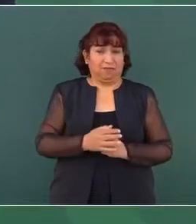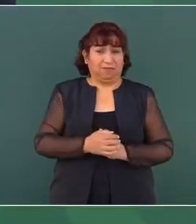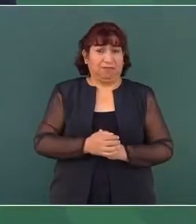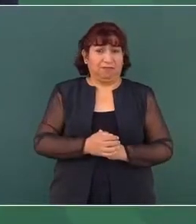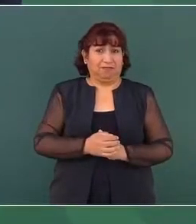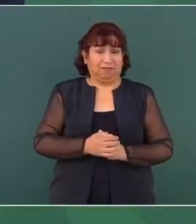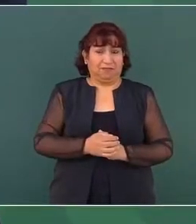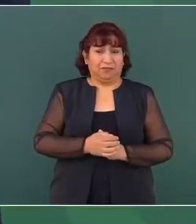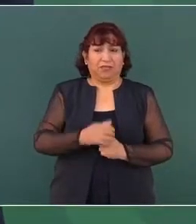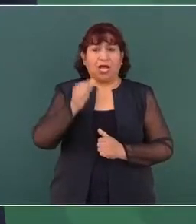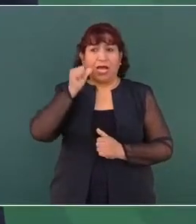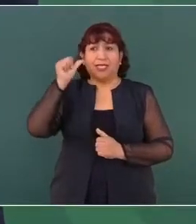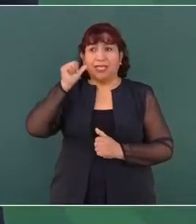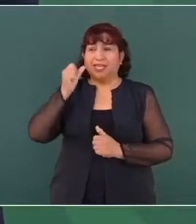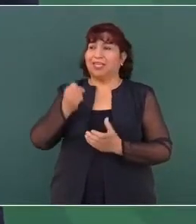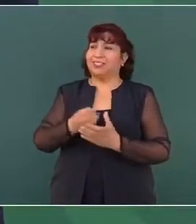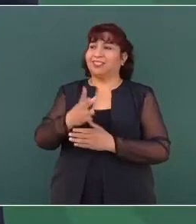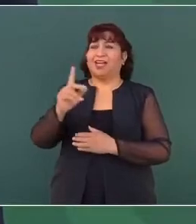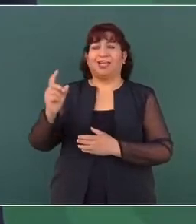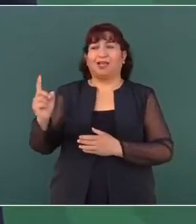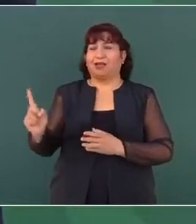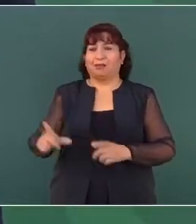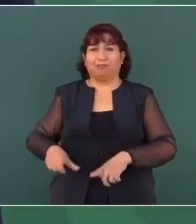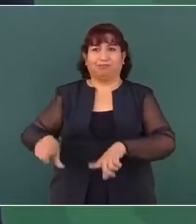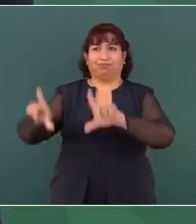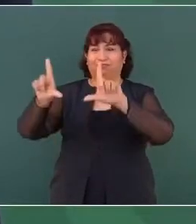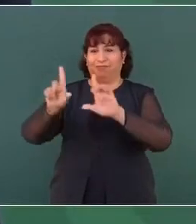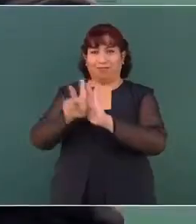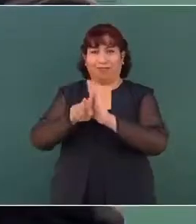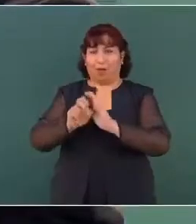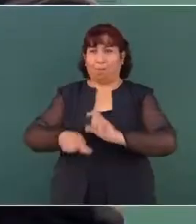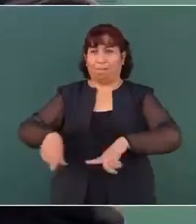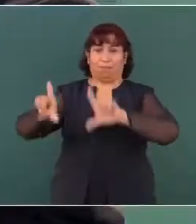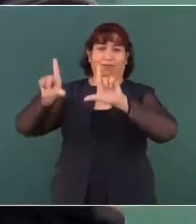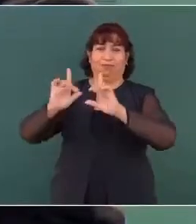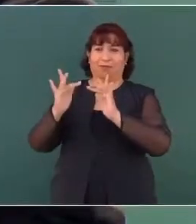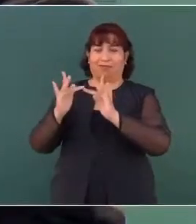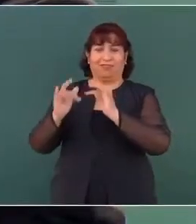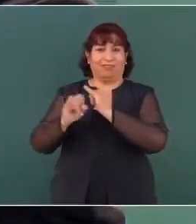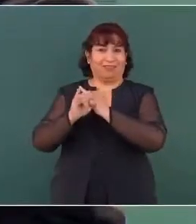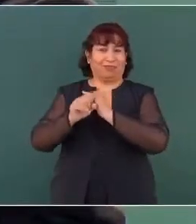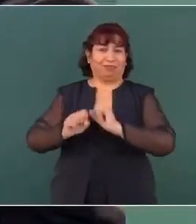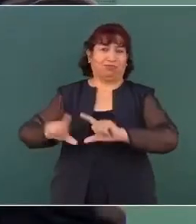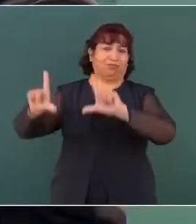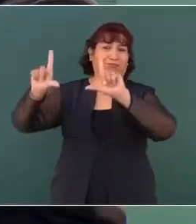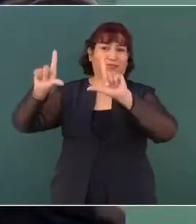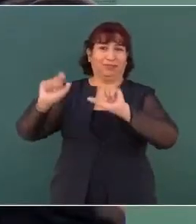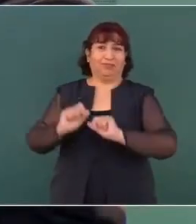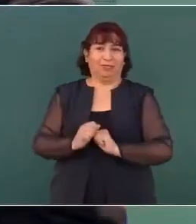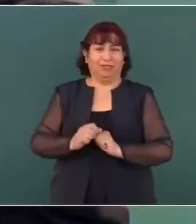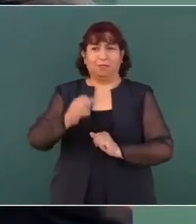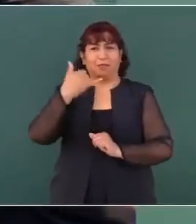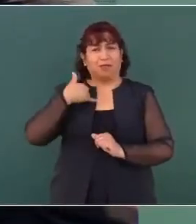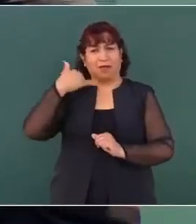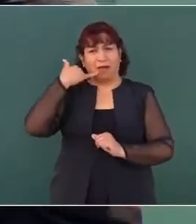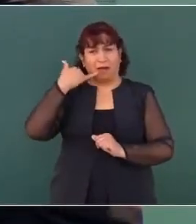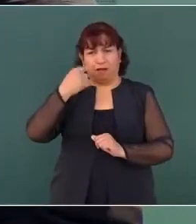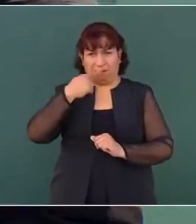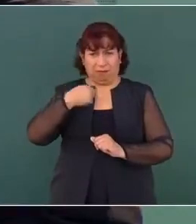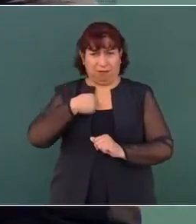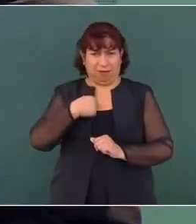De ayer que salen los videos, me habla para